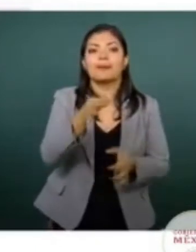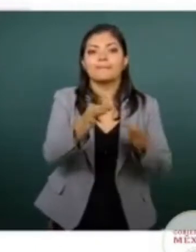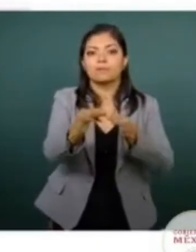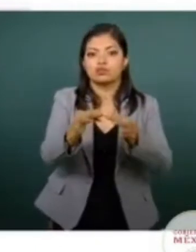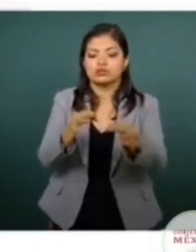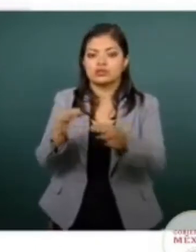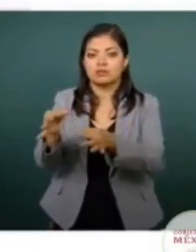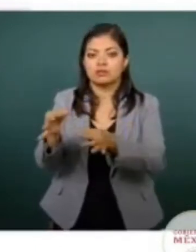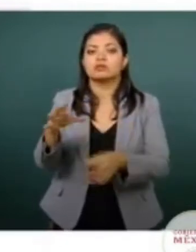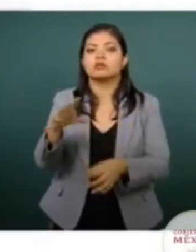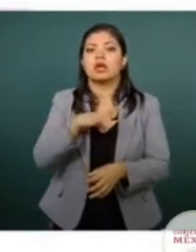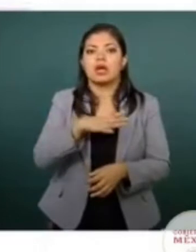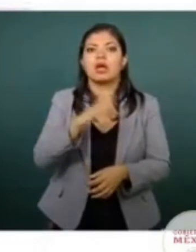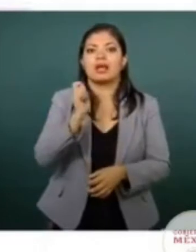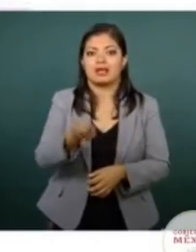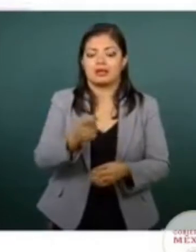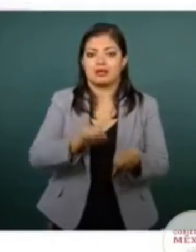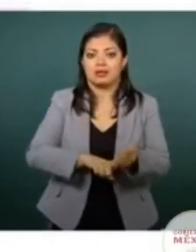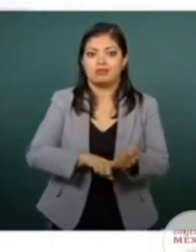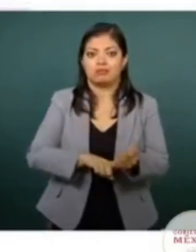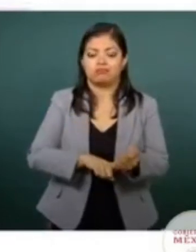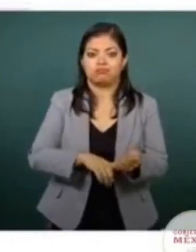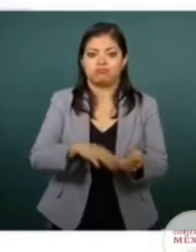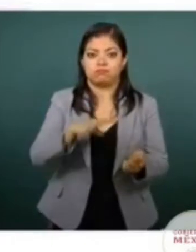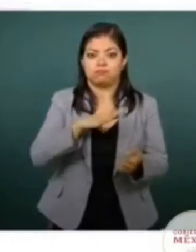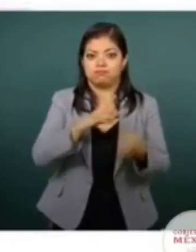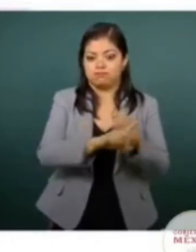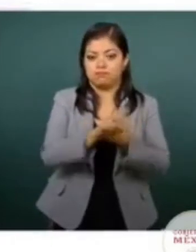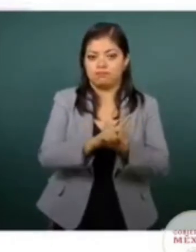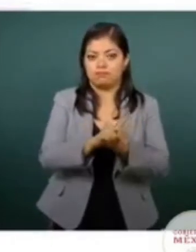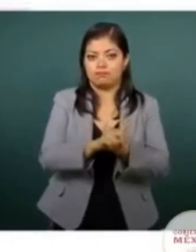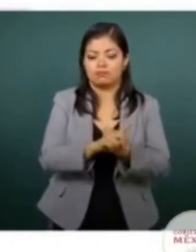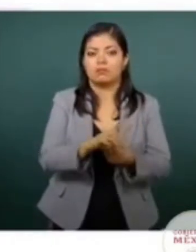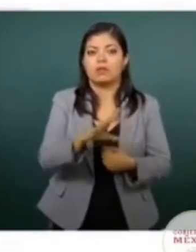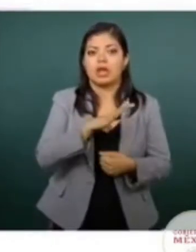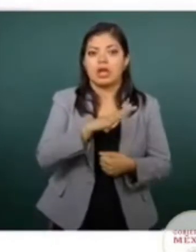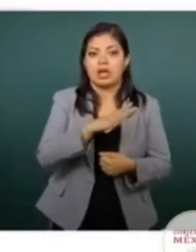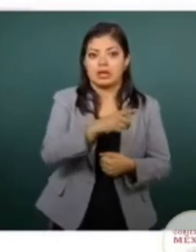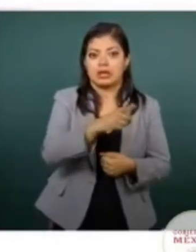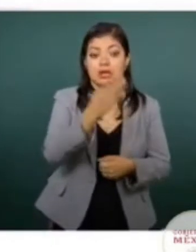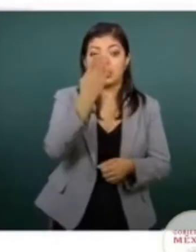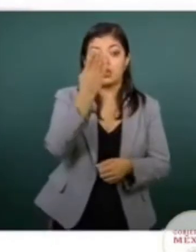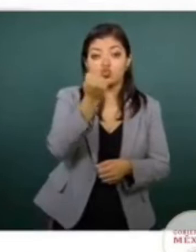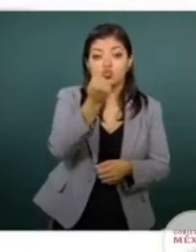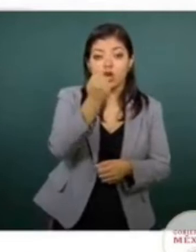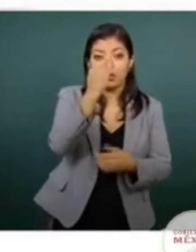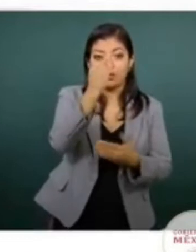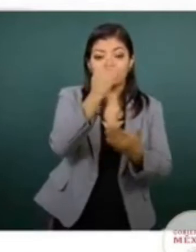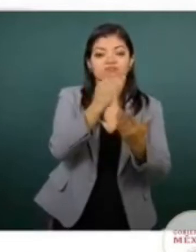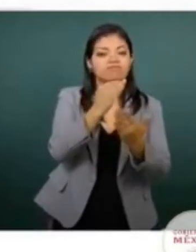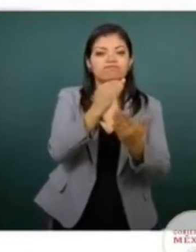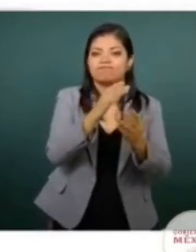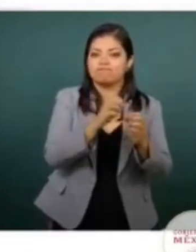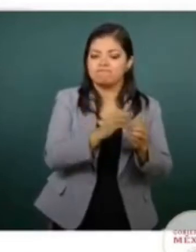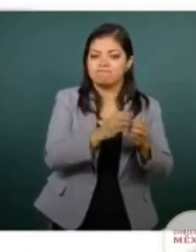incidencia delictiva. En estos 14 están los nueve con mayor número de habitantes. Y hay